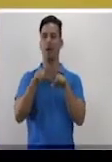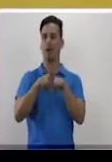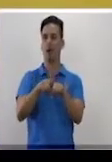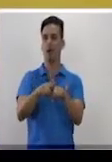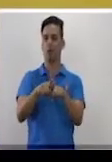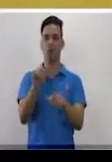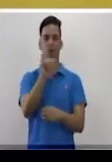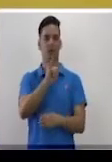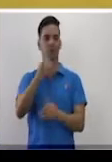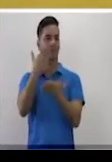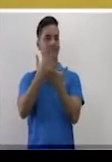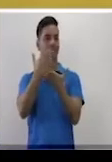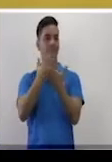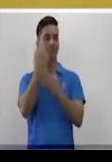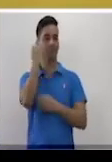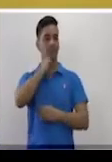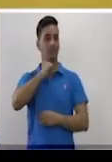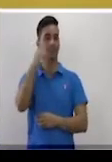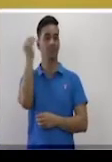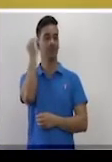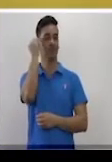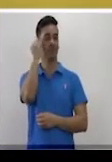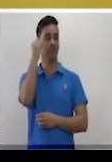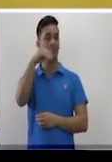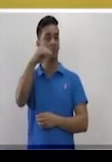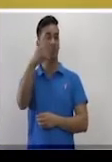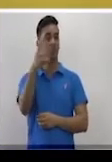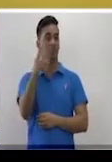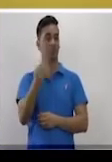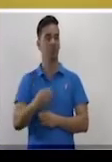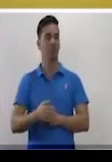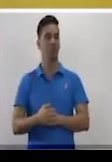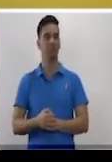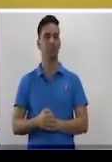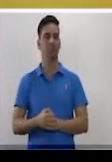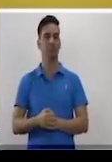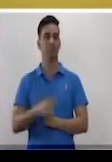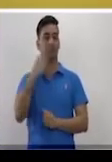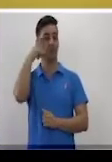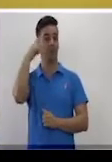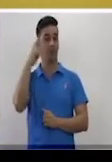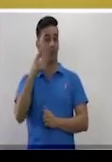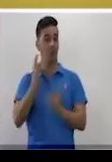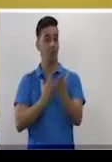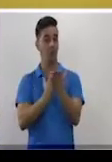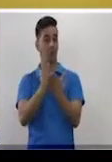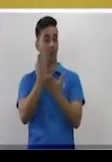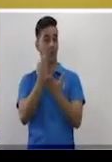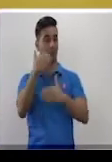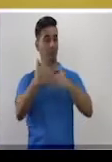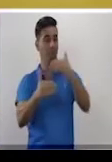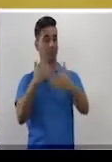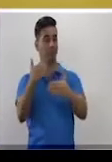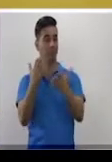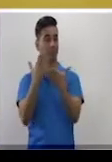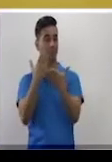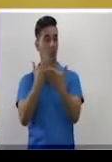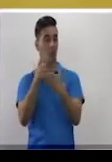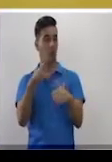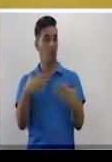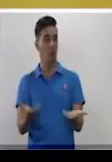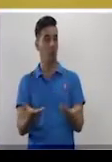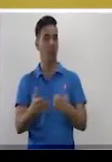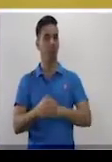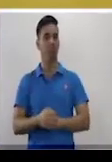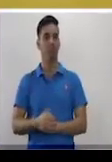saberes matemáticos. Nos mantenemos en la estrategia de trabajo. Vamos todos a